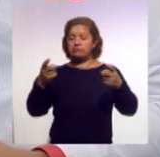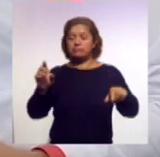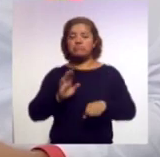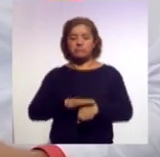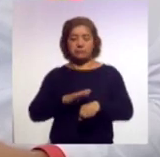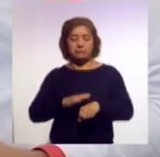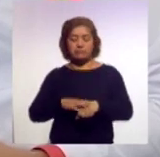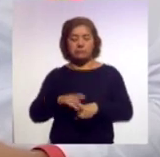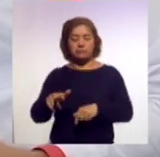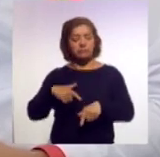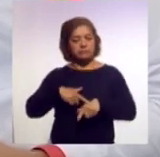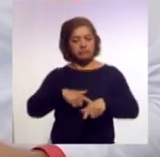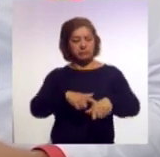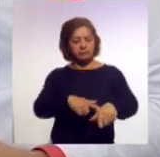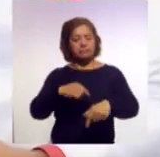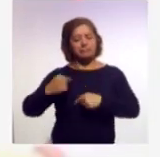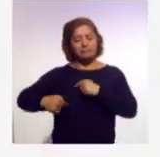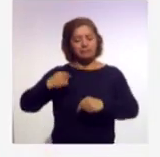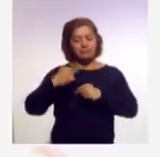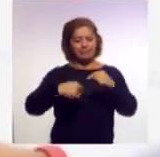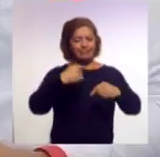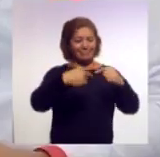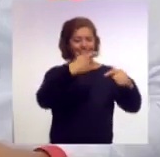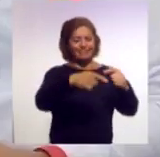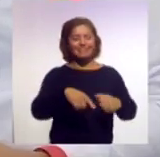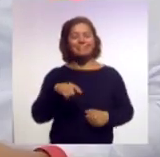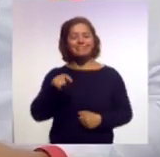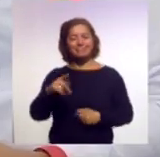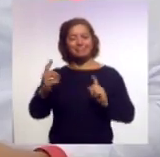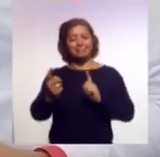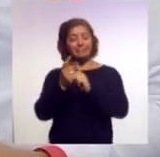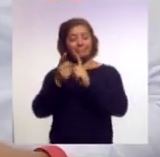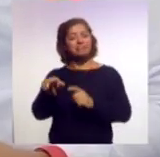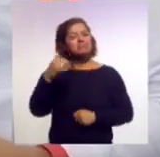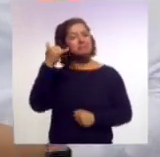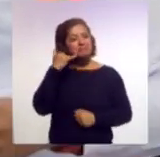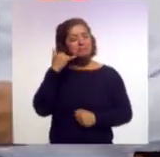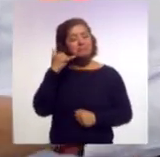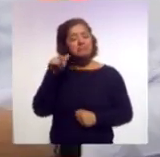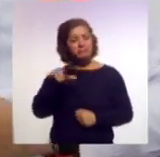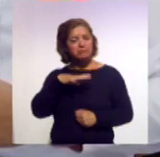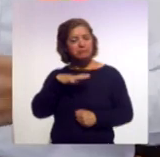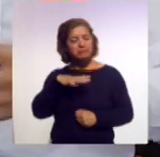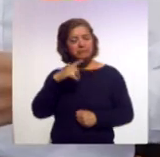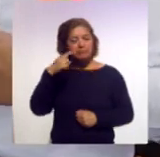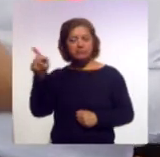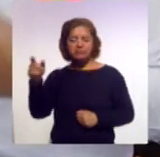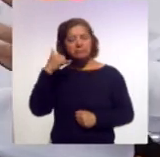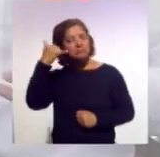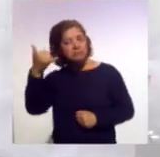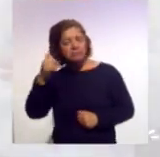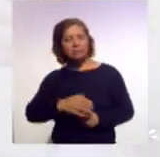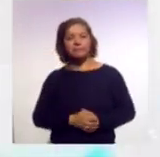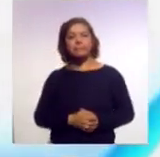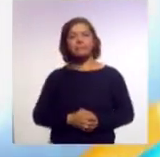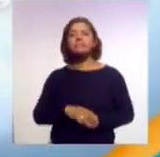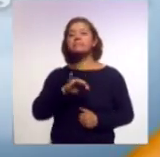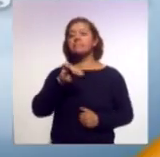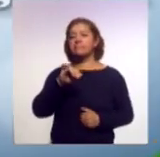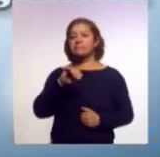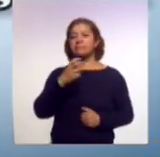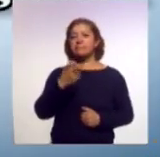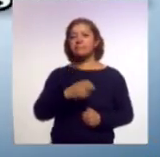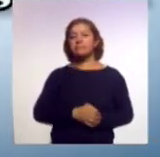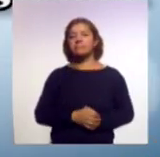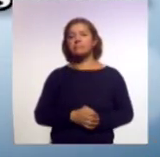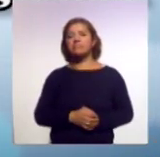a lo largo de estas cápsulas que tenemos con ustedes. ¿Algún teléfono para que la gente también esté en contacto con ustedes? Mariana, preferimos el medio